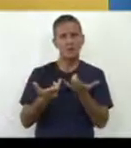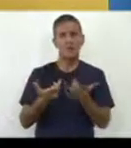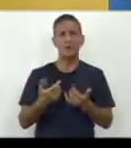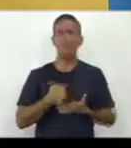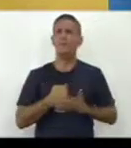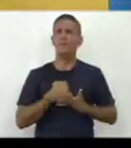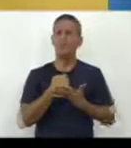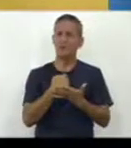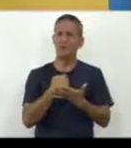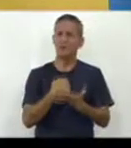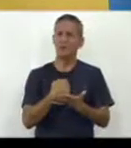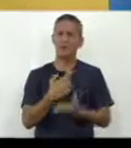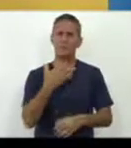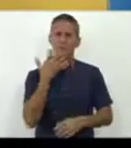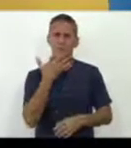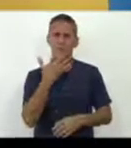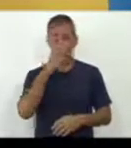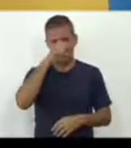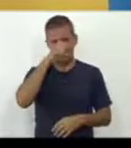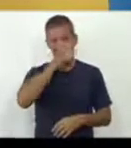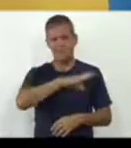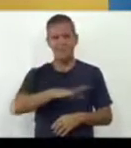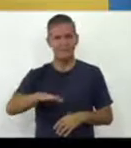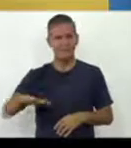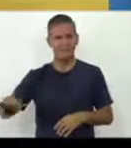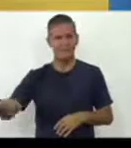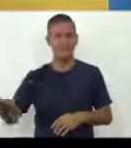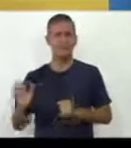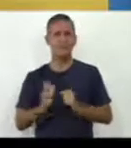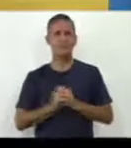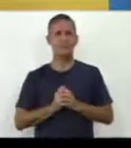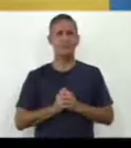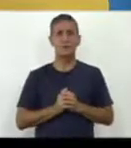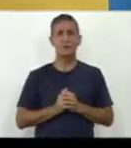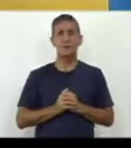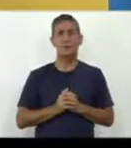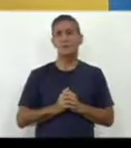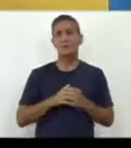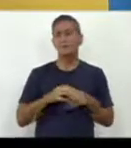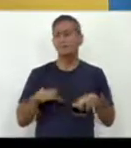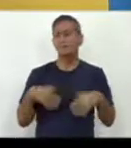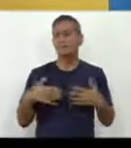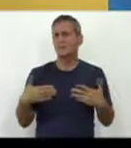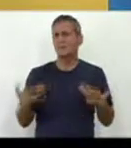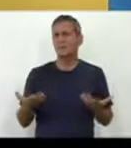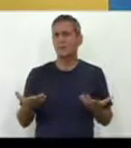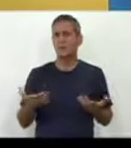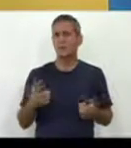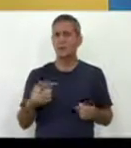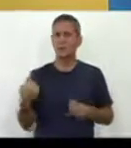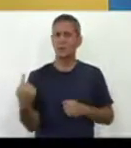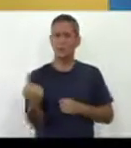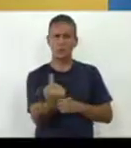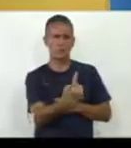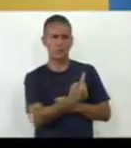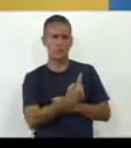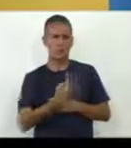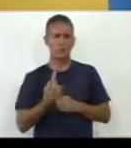beneficio de los niños y las niñas de la primera infancia. Ahora, sucede que en nuestro contexto,